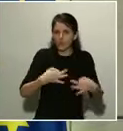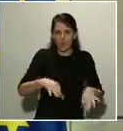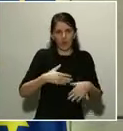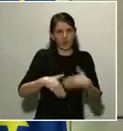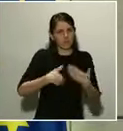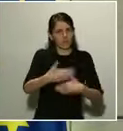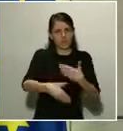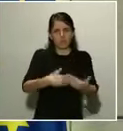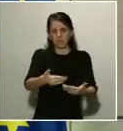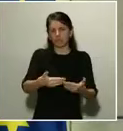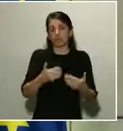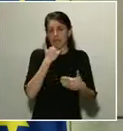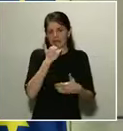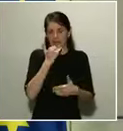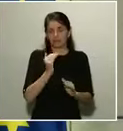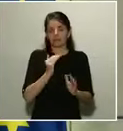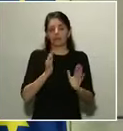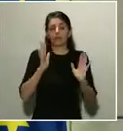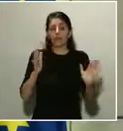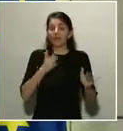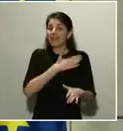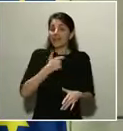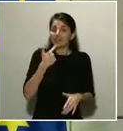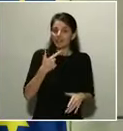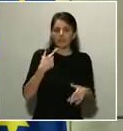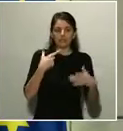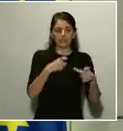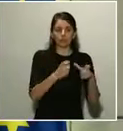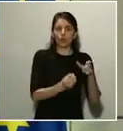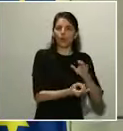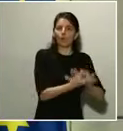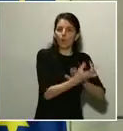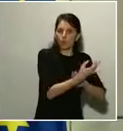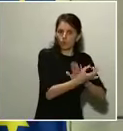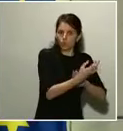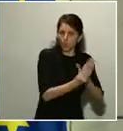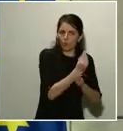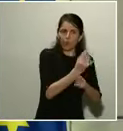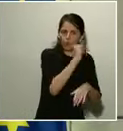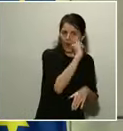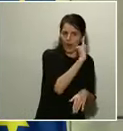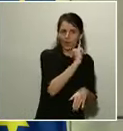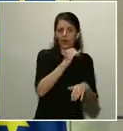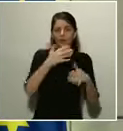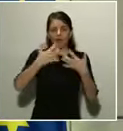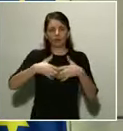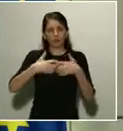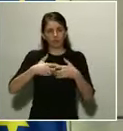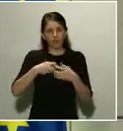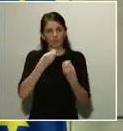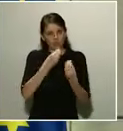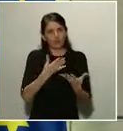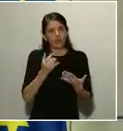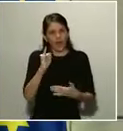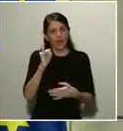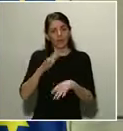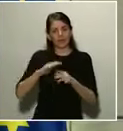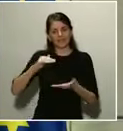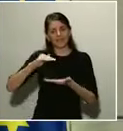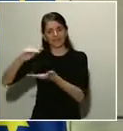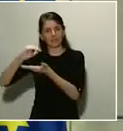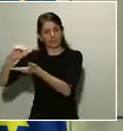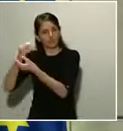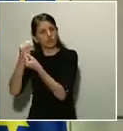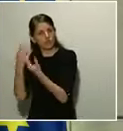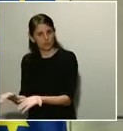Significa que tenemos un buen sector productor, una buena industria y una buena distribución comercial. No se ha producido incremento de